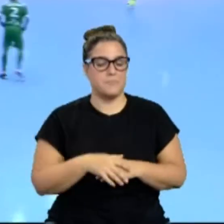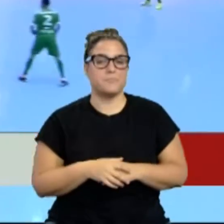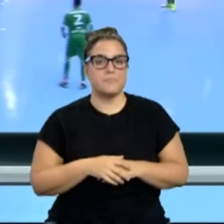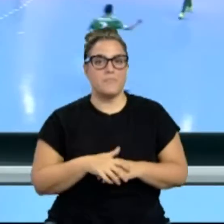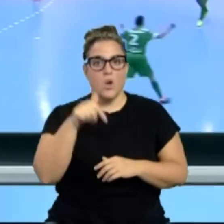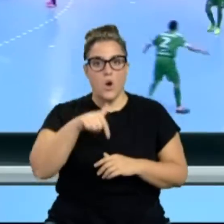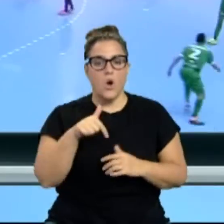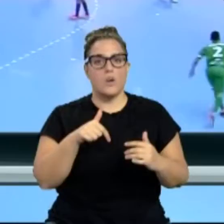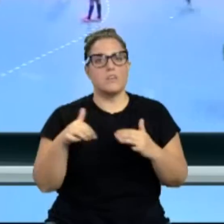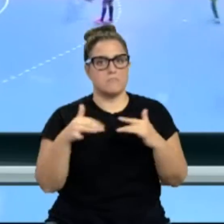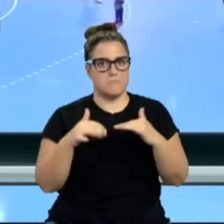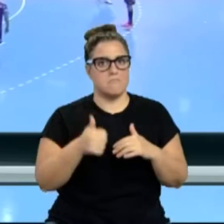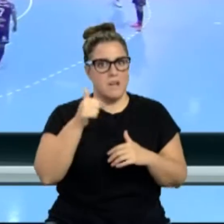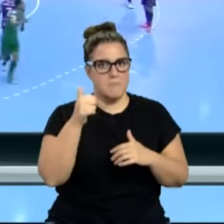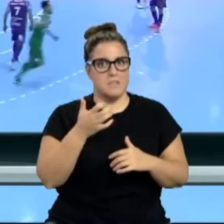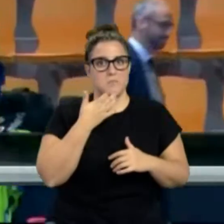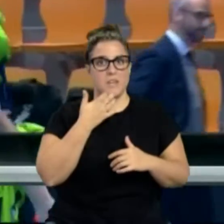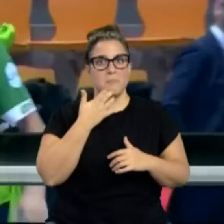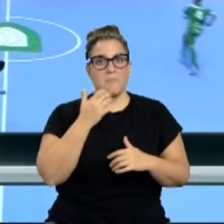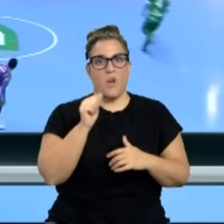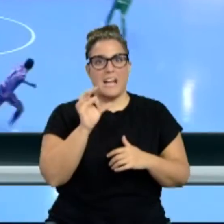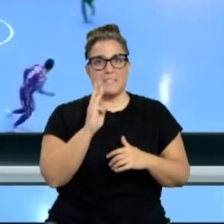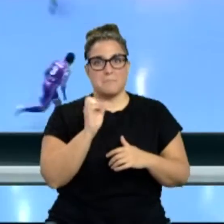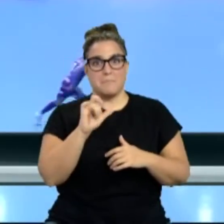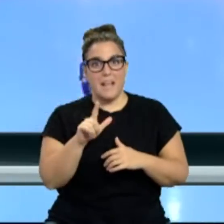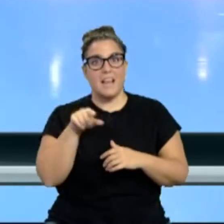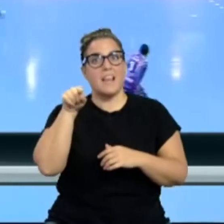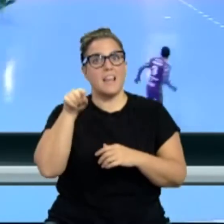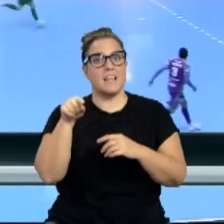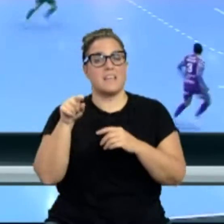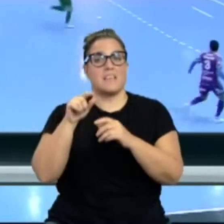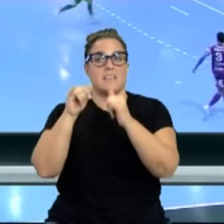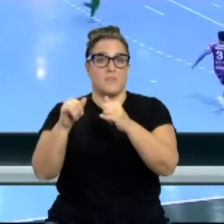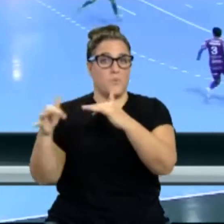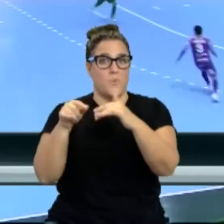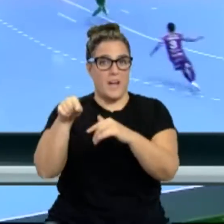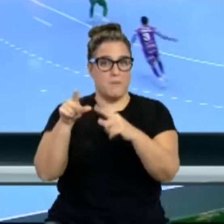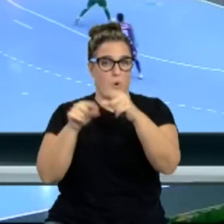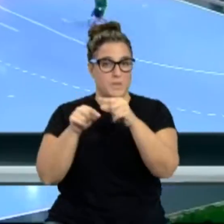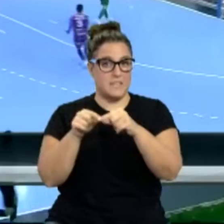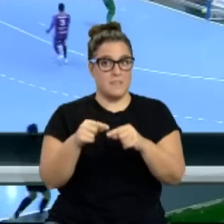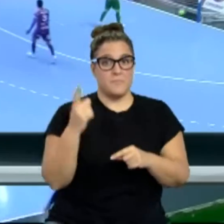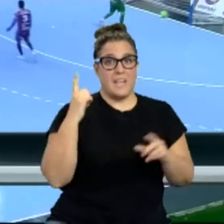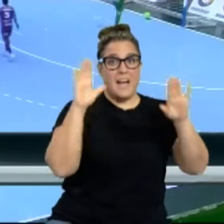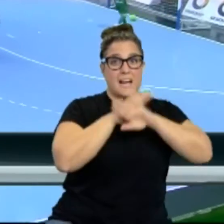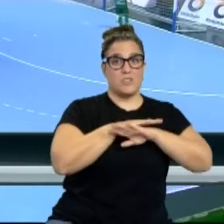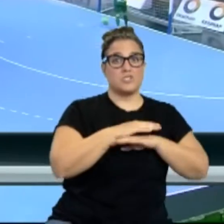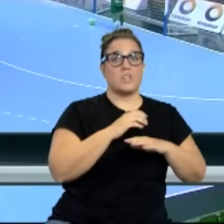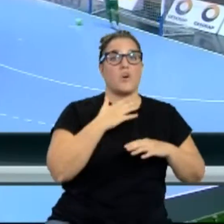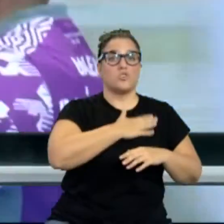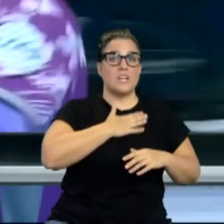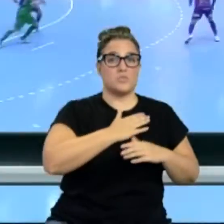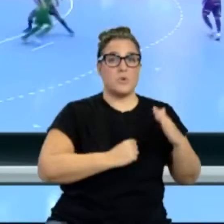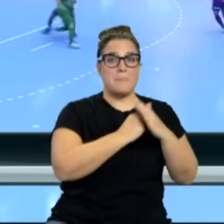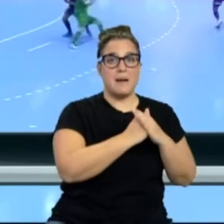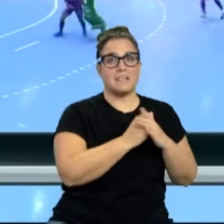más equipos en liza, entre ellos a Spieljampers en la pista de Moviesar. Mientras que anoche Osasuna Magna perdía ante el Invicto Palma 1-2.